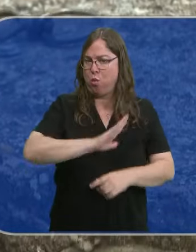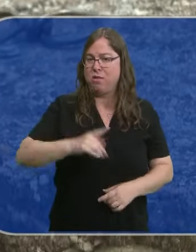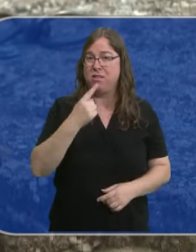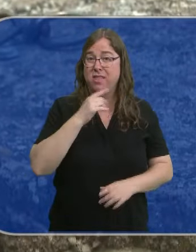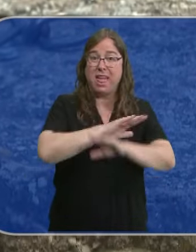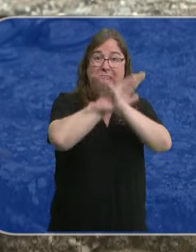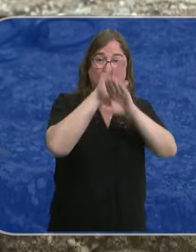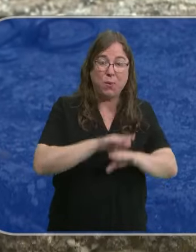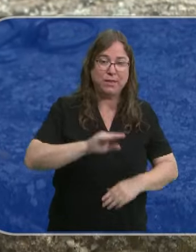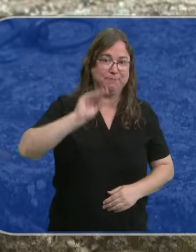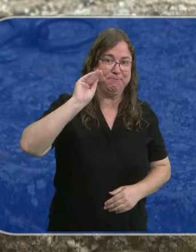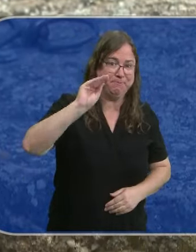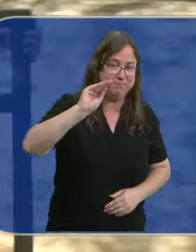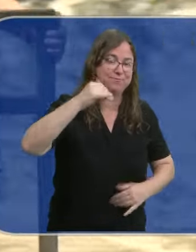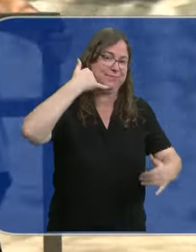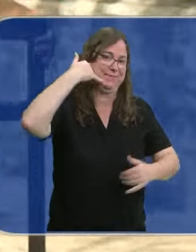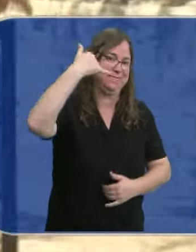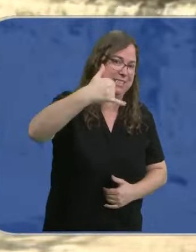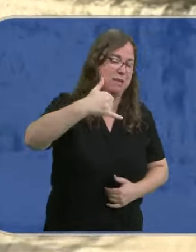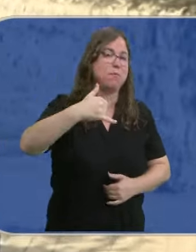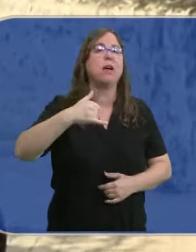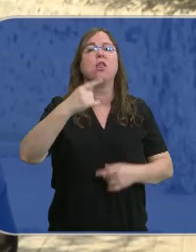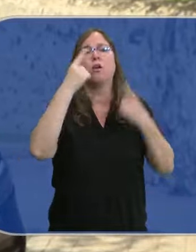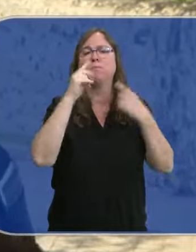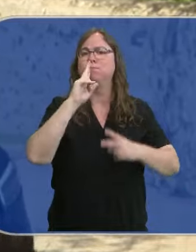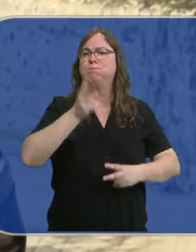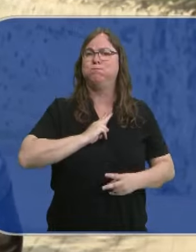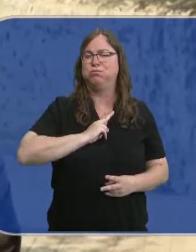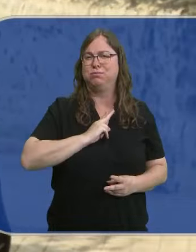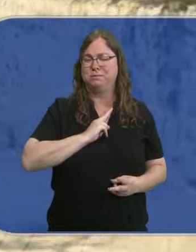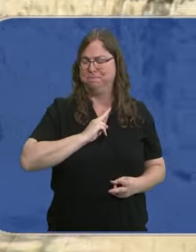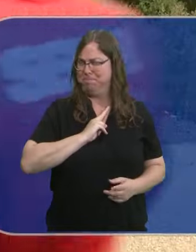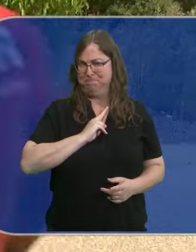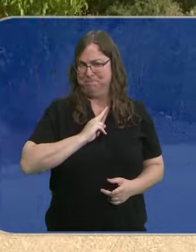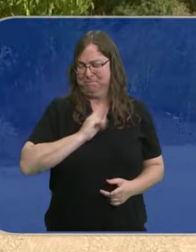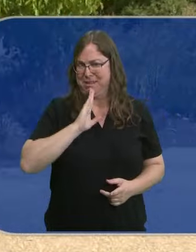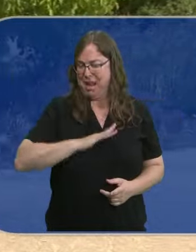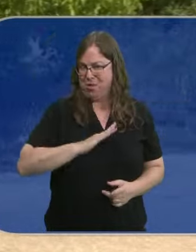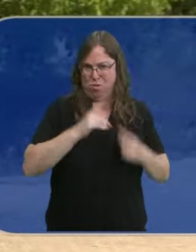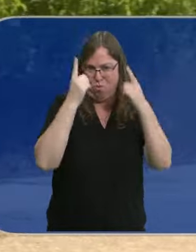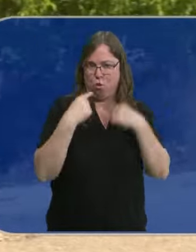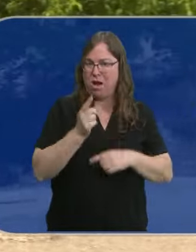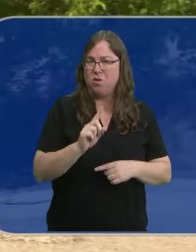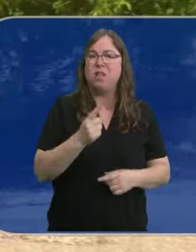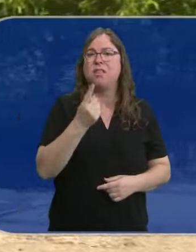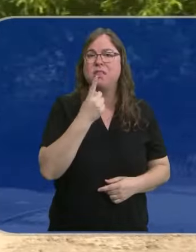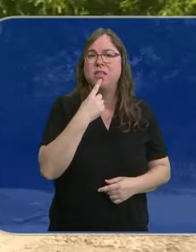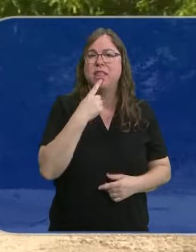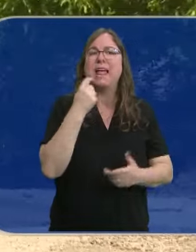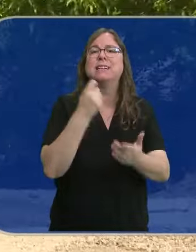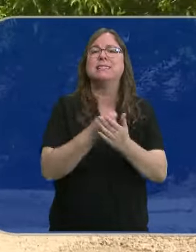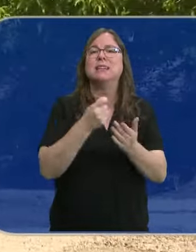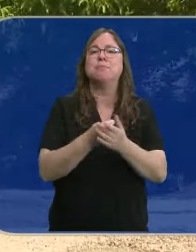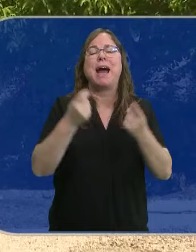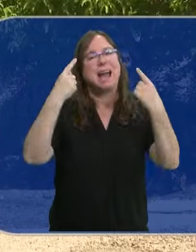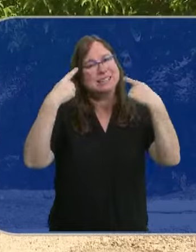en la última llamada que realizó al convento le dieron una contestación tan poco ortodoxa para unas religiosas de que le pagara las